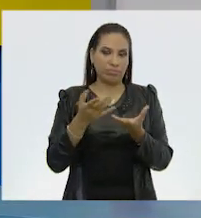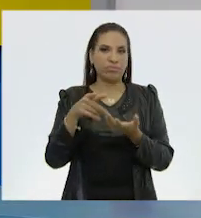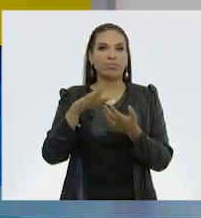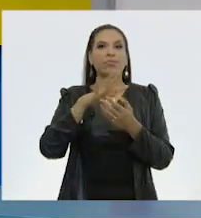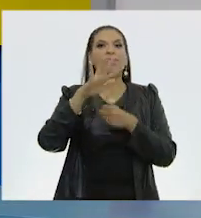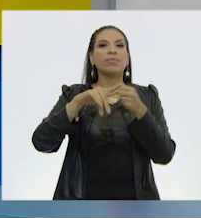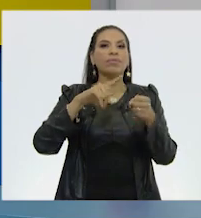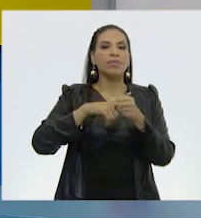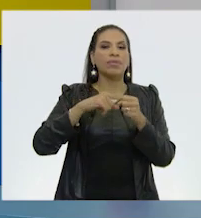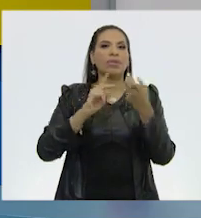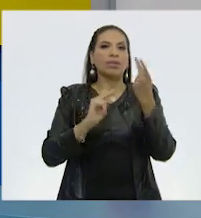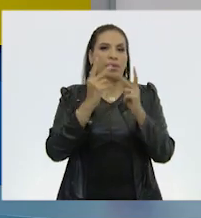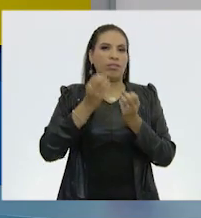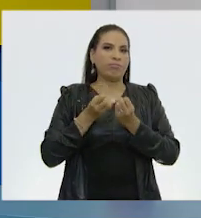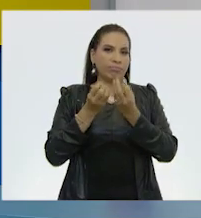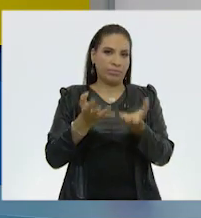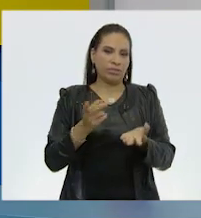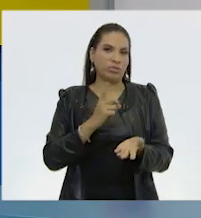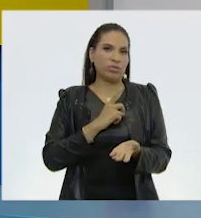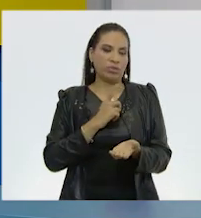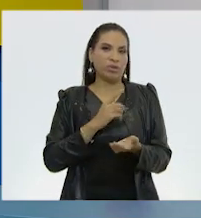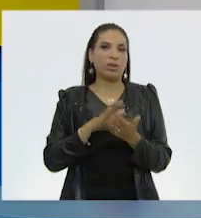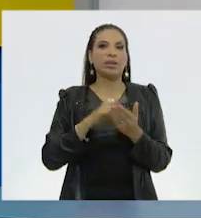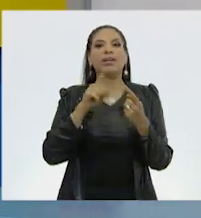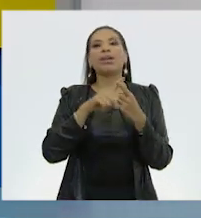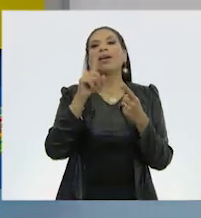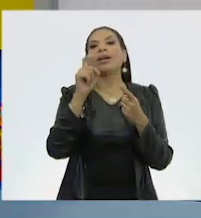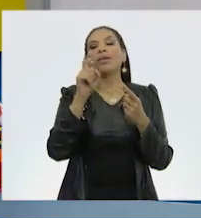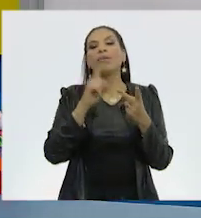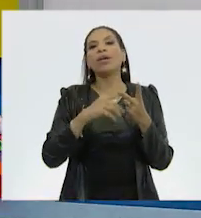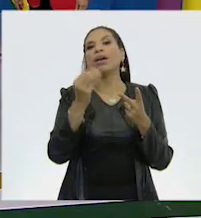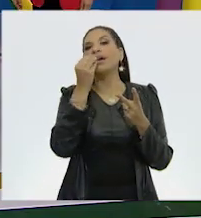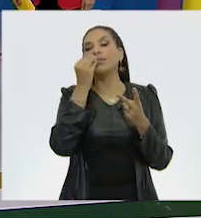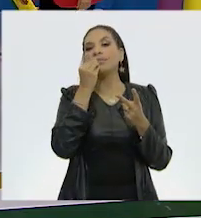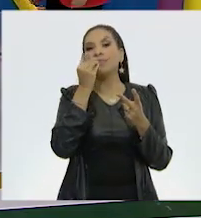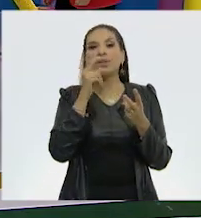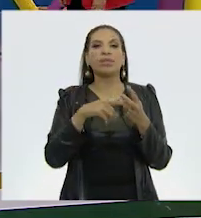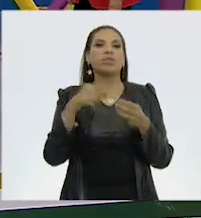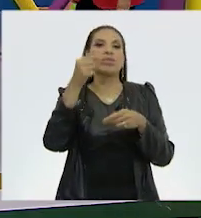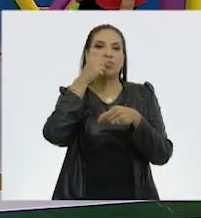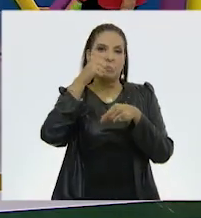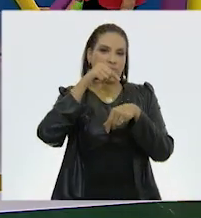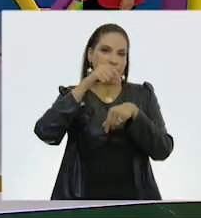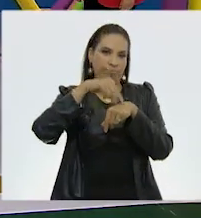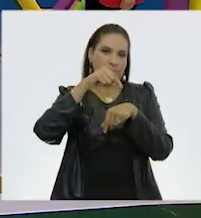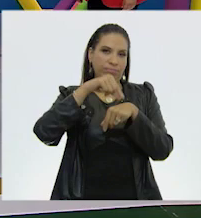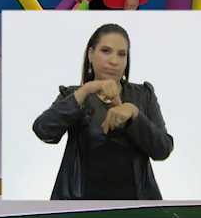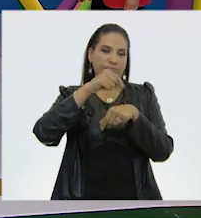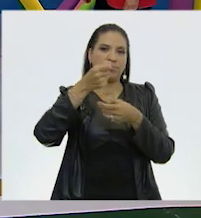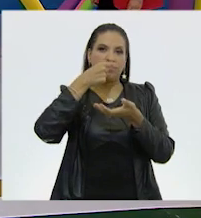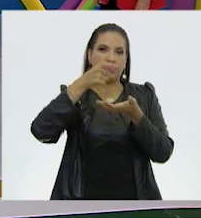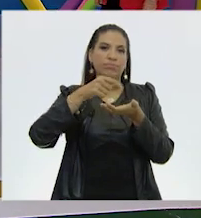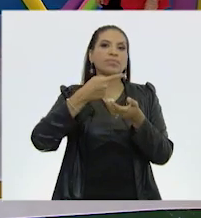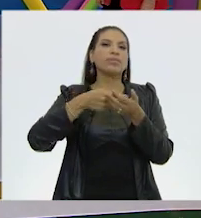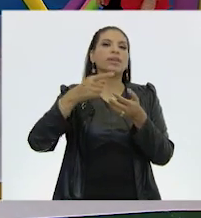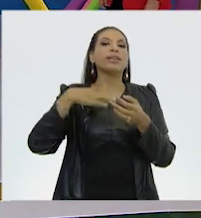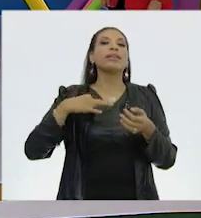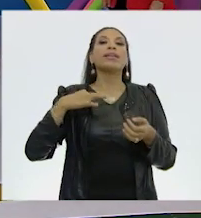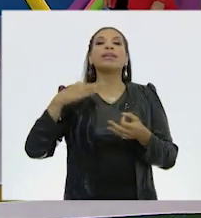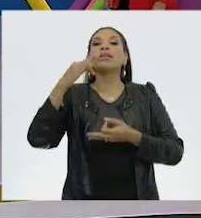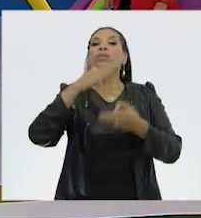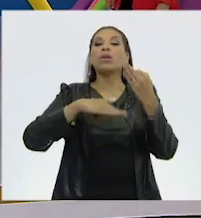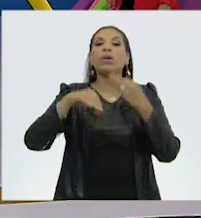la naturaleza nos lo proporciona. Es agua, alimentos, medicina, telas, todo esto